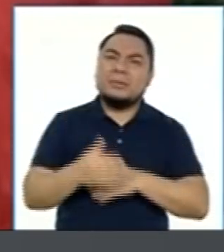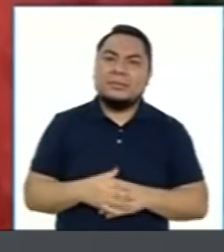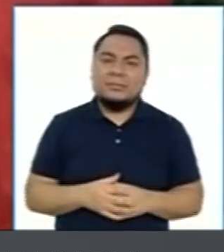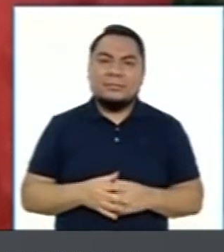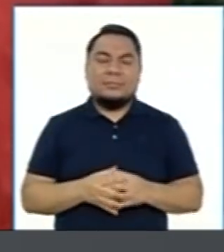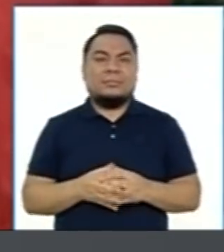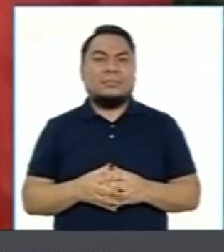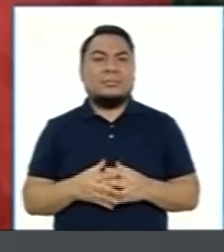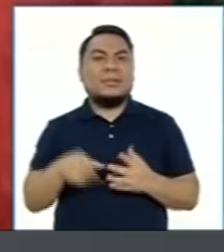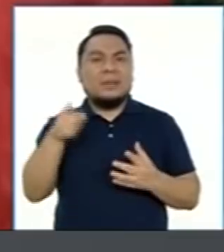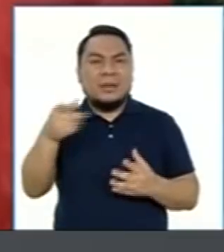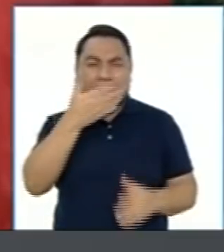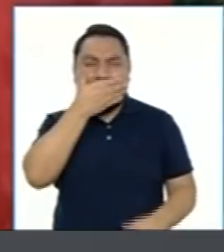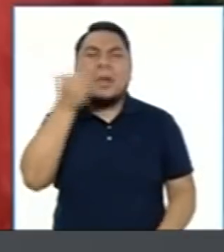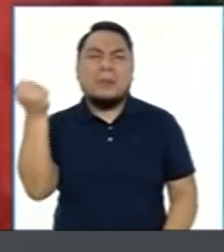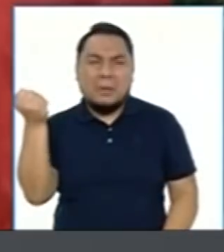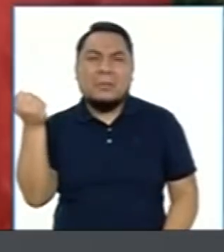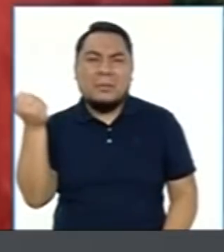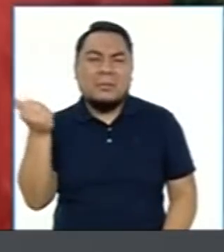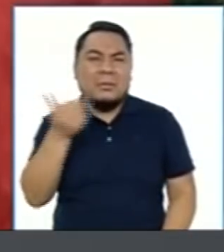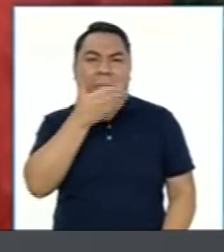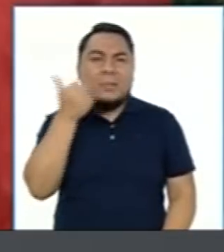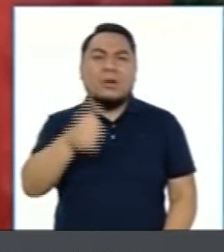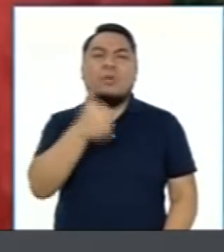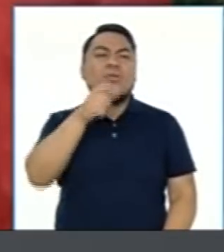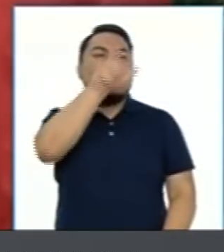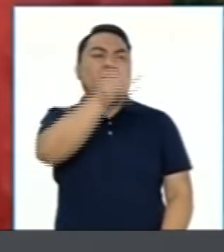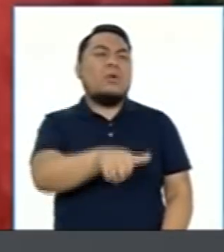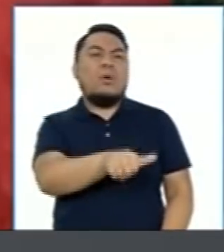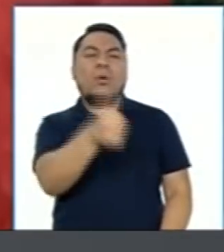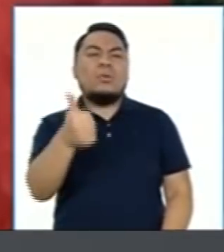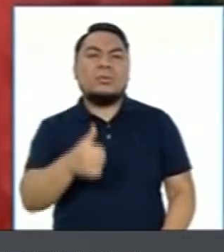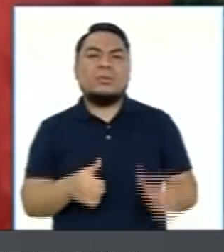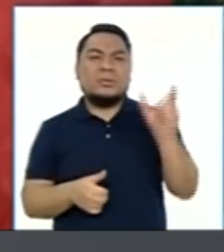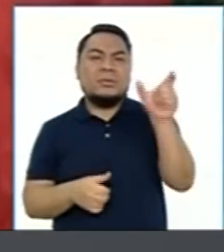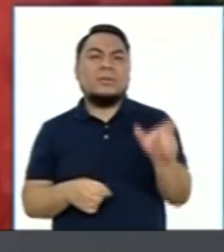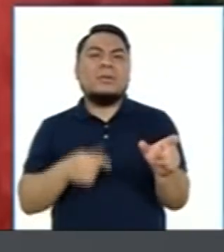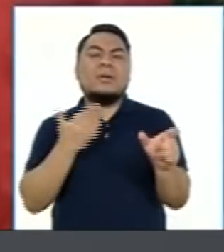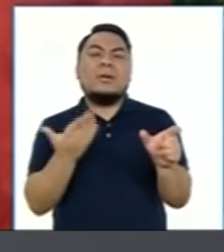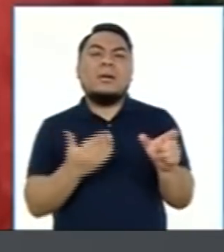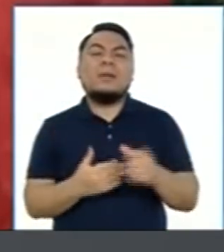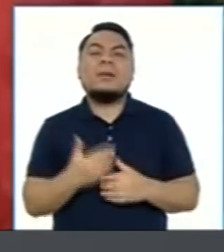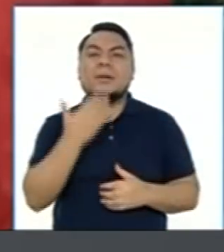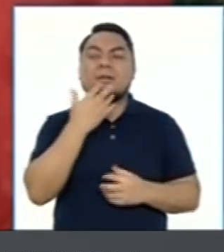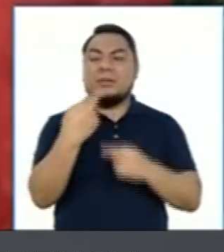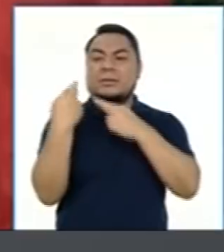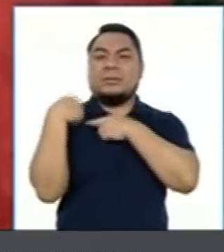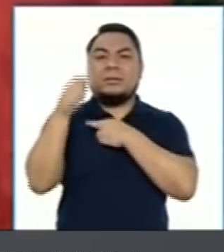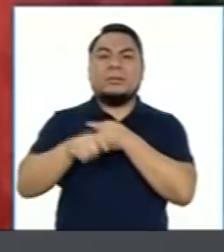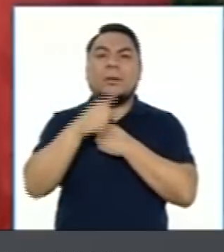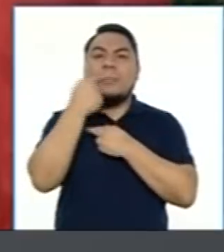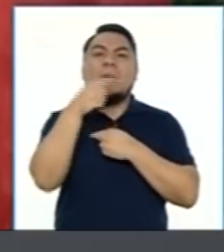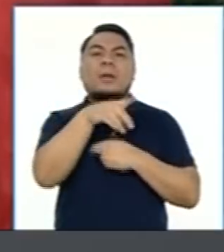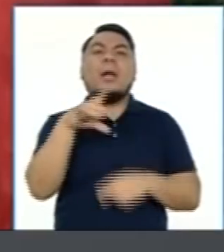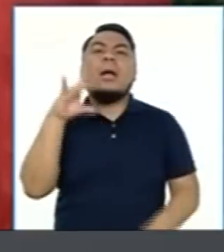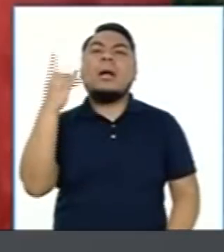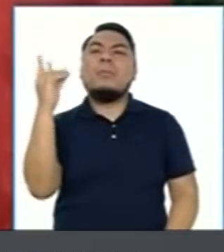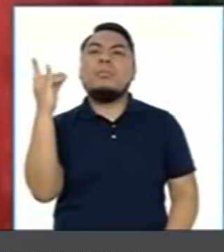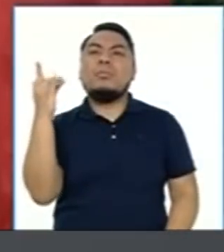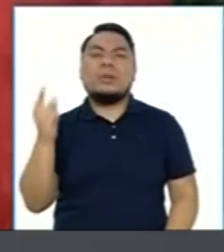Y que quizás mejor hubiera sido designado como representante Perú a Bolivia.